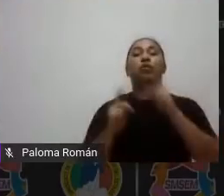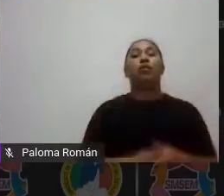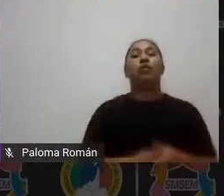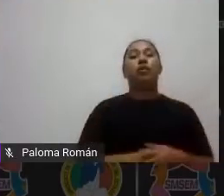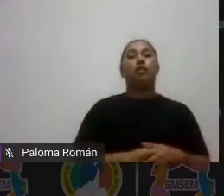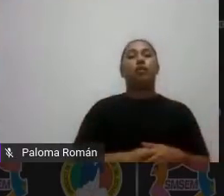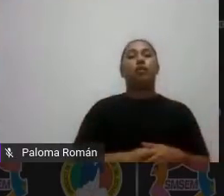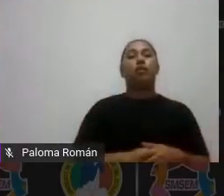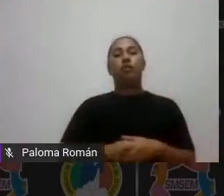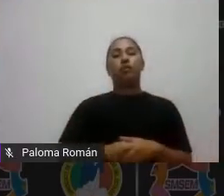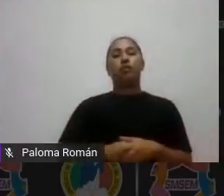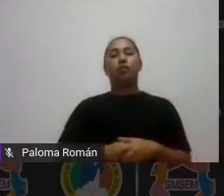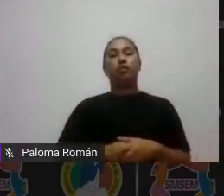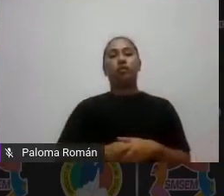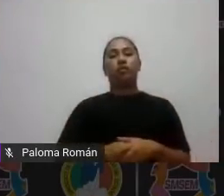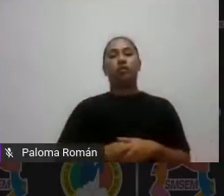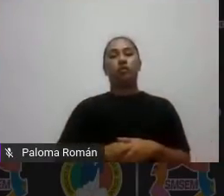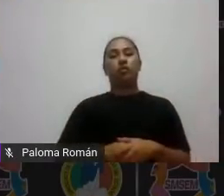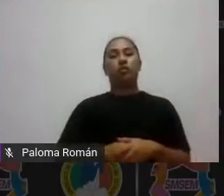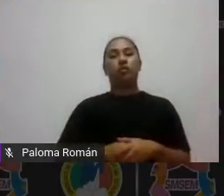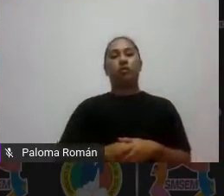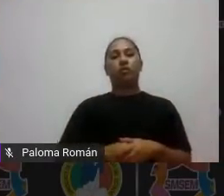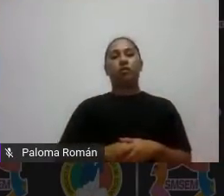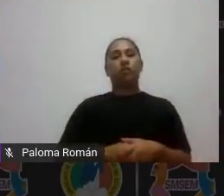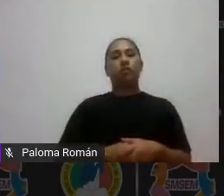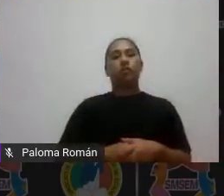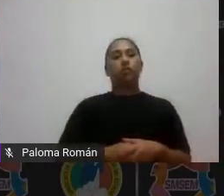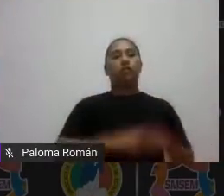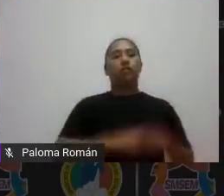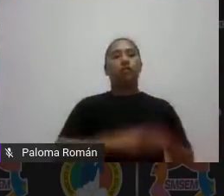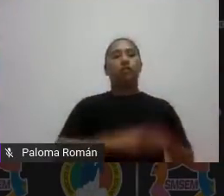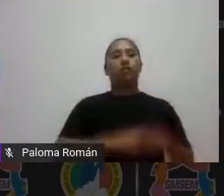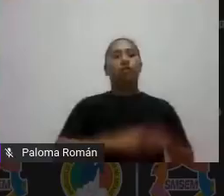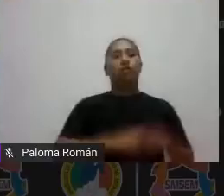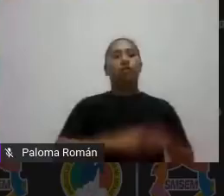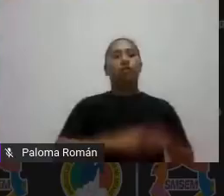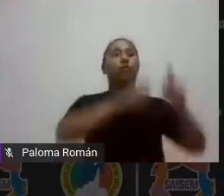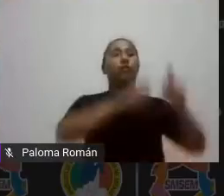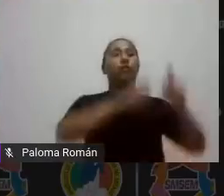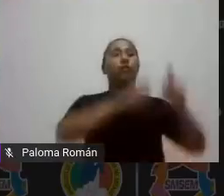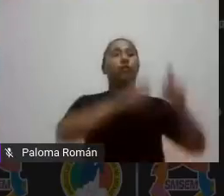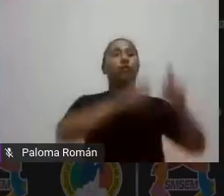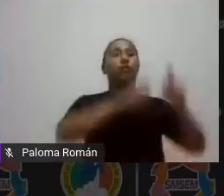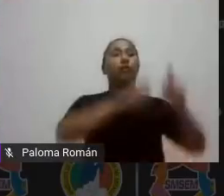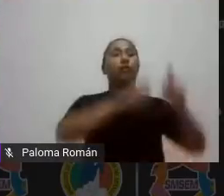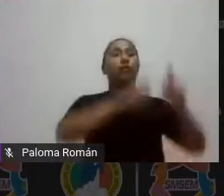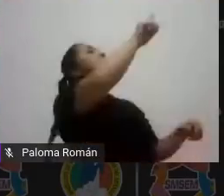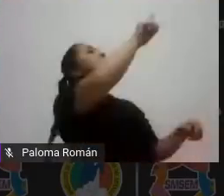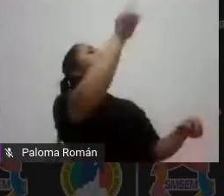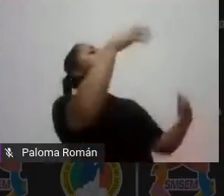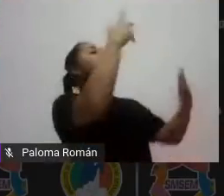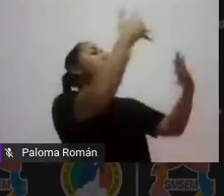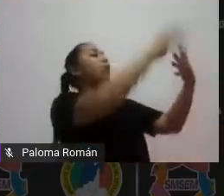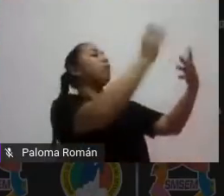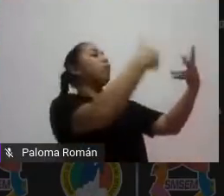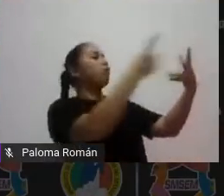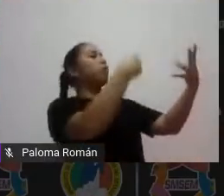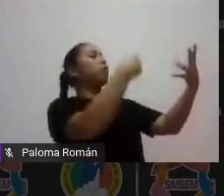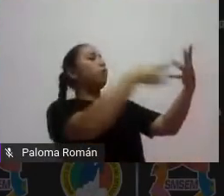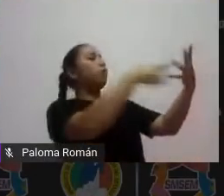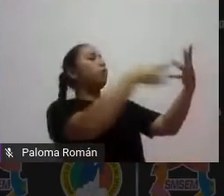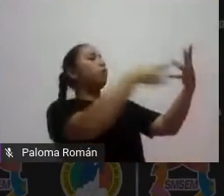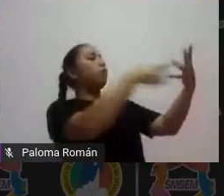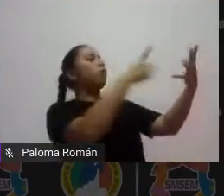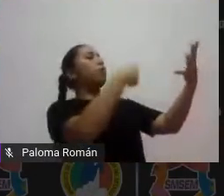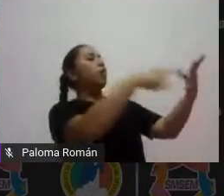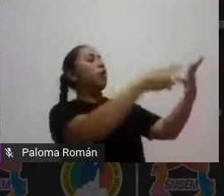escala estimativa o con mi rúbrica o con mi lista de cotejo en la mano evaluando ese desempeño